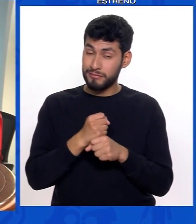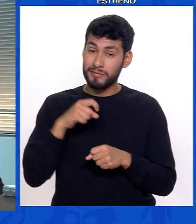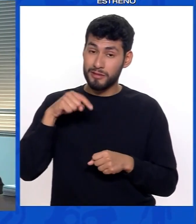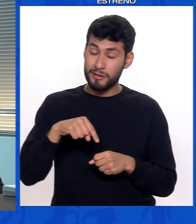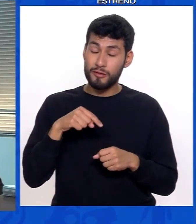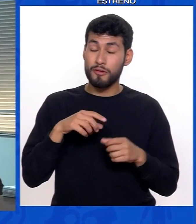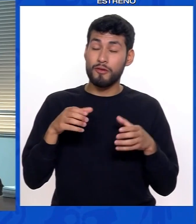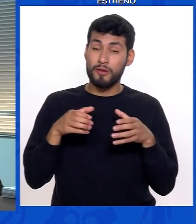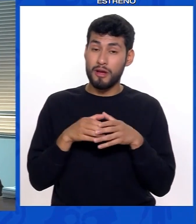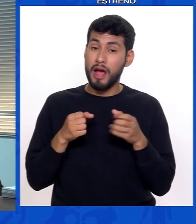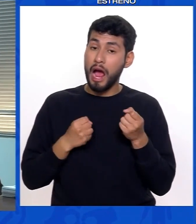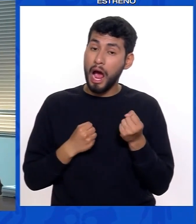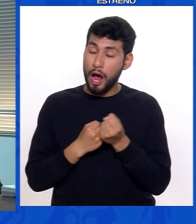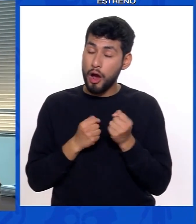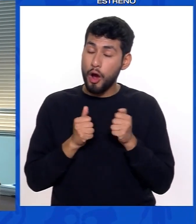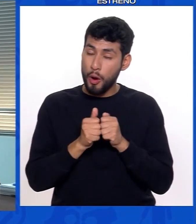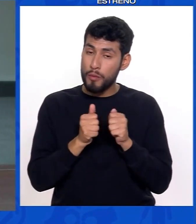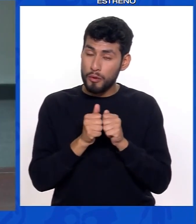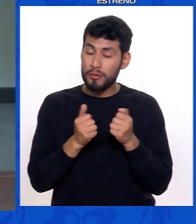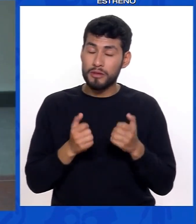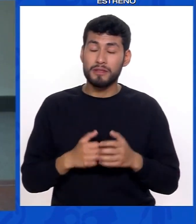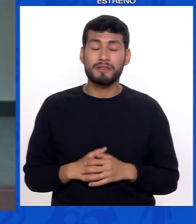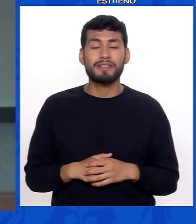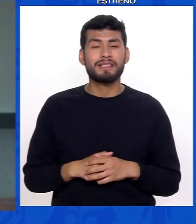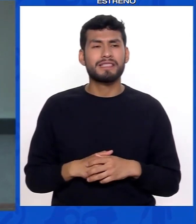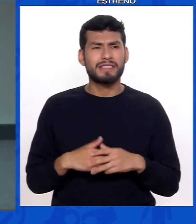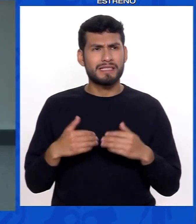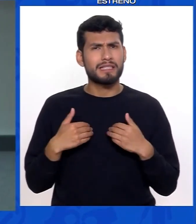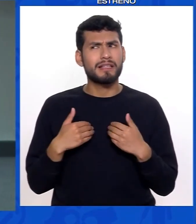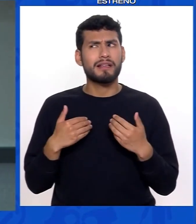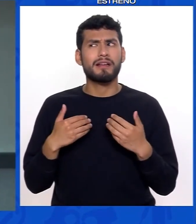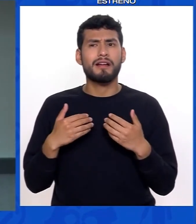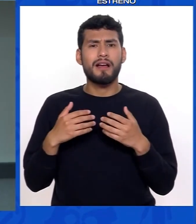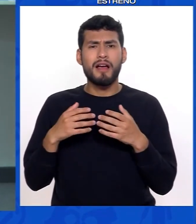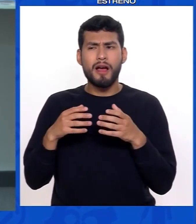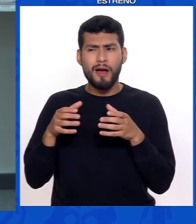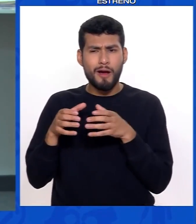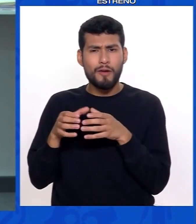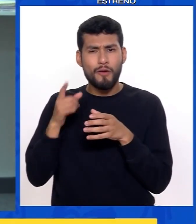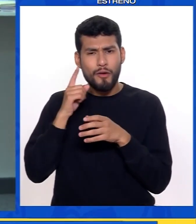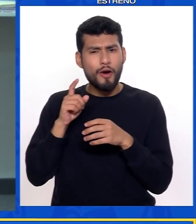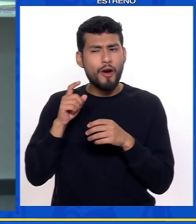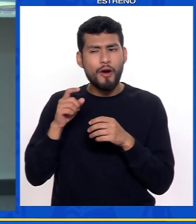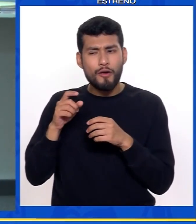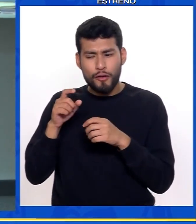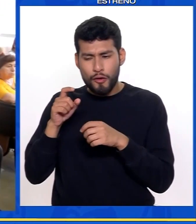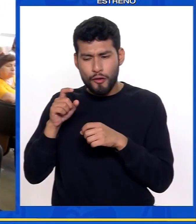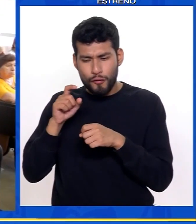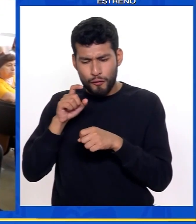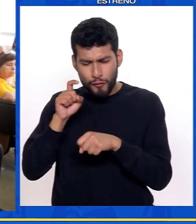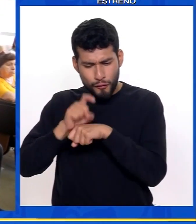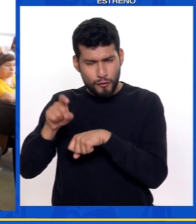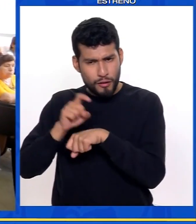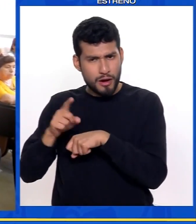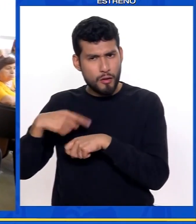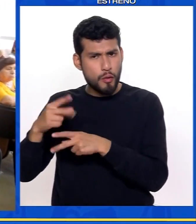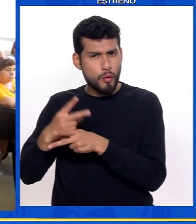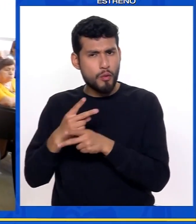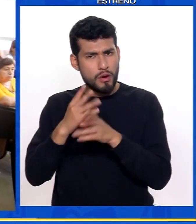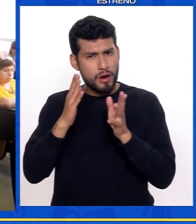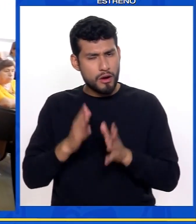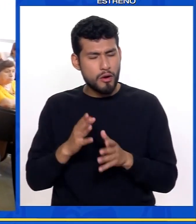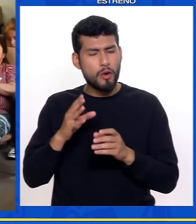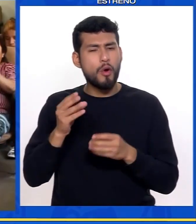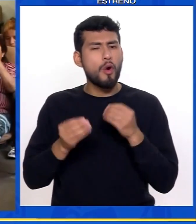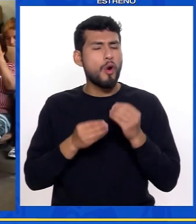que realizamos dentro de la unidad de acompañamiento, tenemos una línea de formación a cuidadores, puedan saber